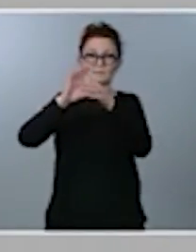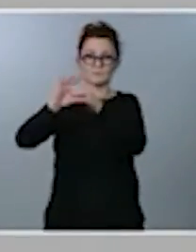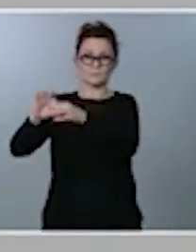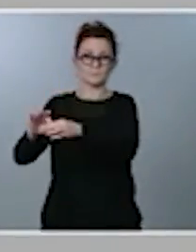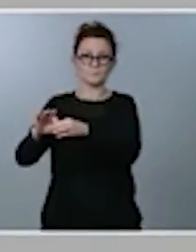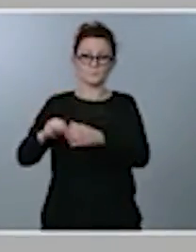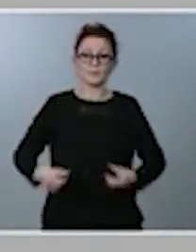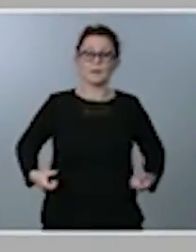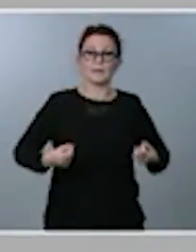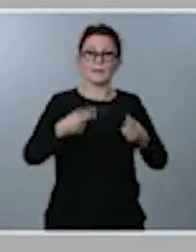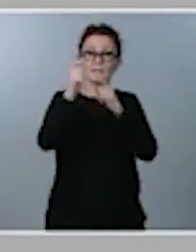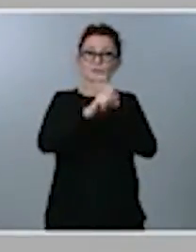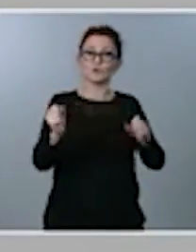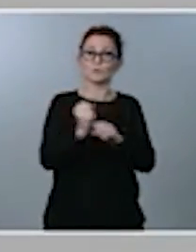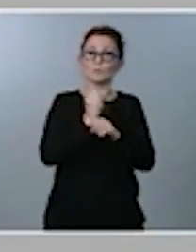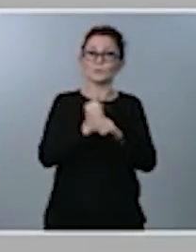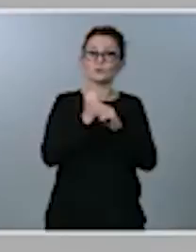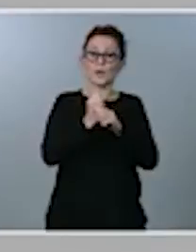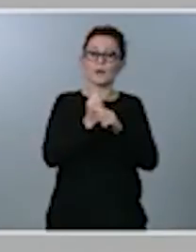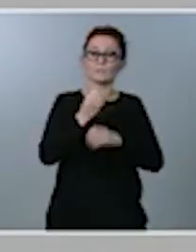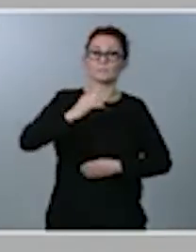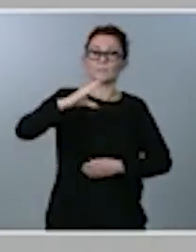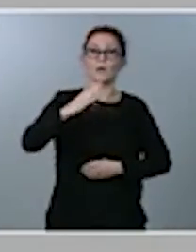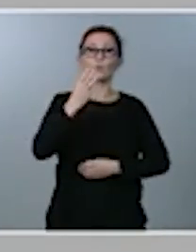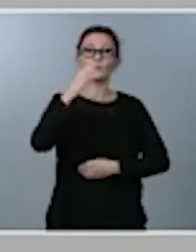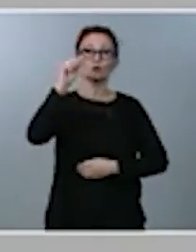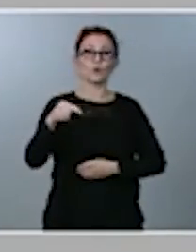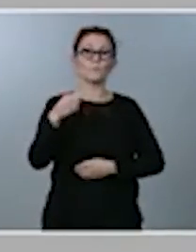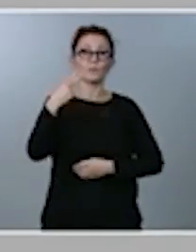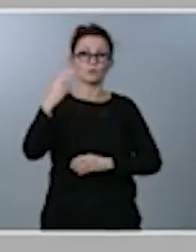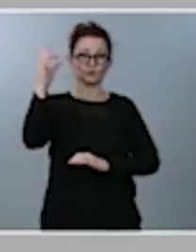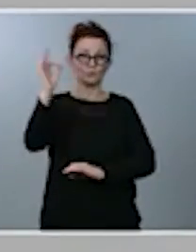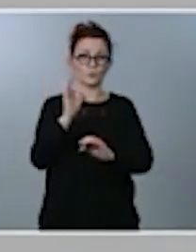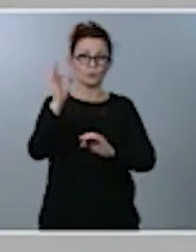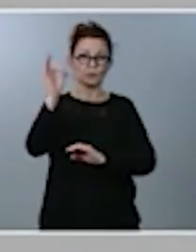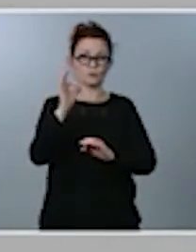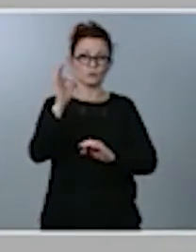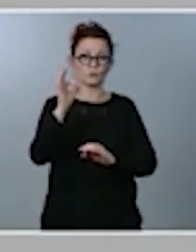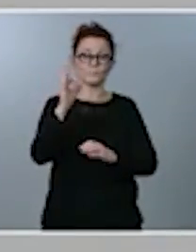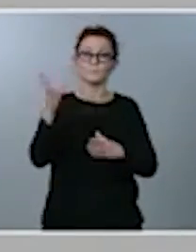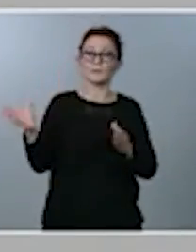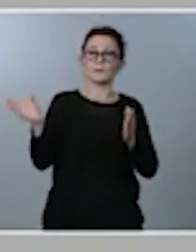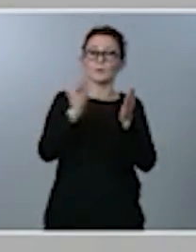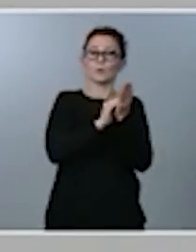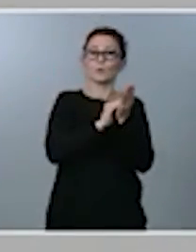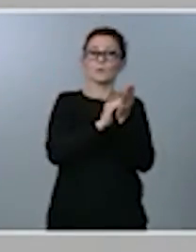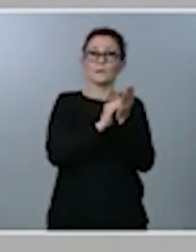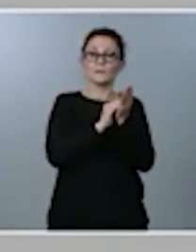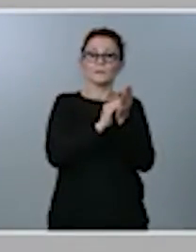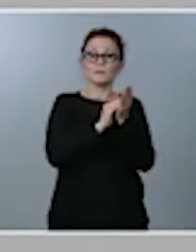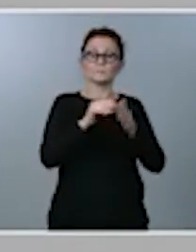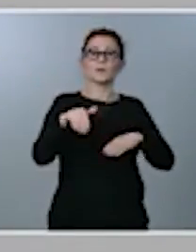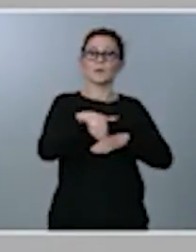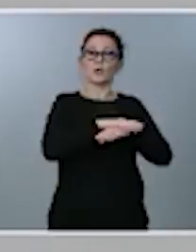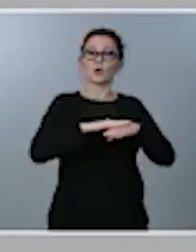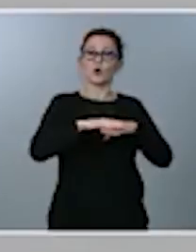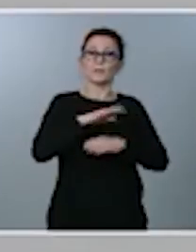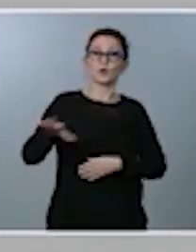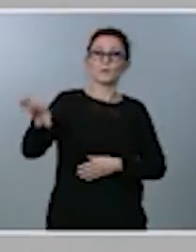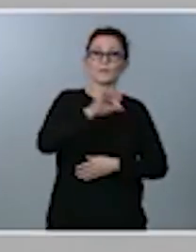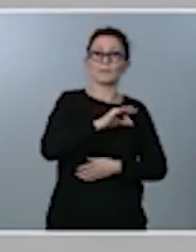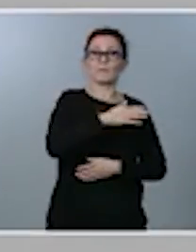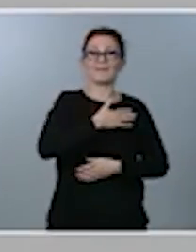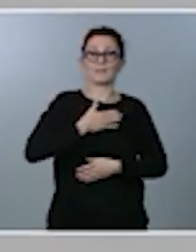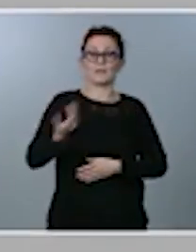se registra un aumento del 4,2 por ciento, que incluye la decisión del Gobierno de aumentar el sueldo de los